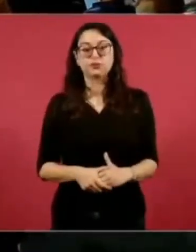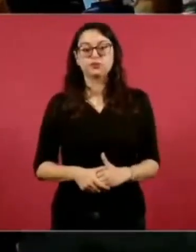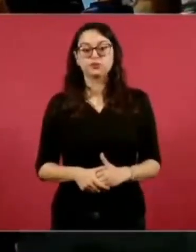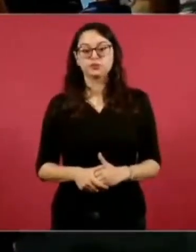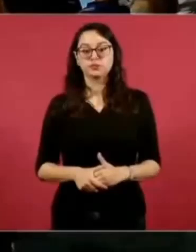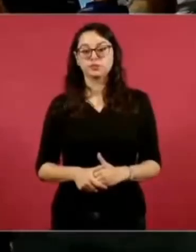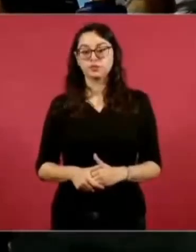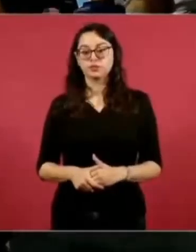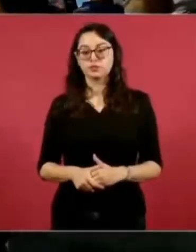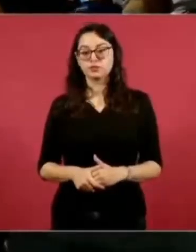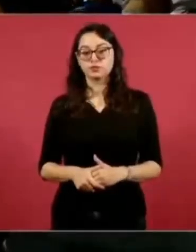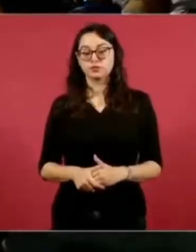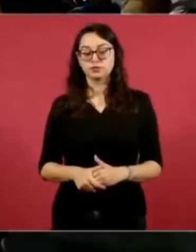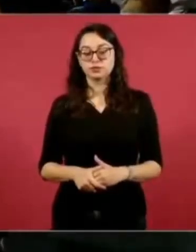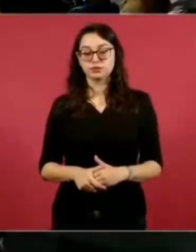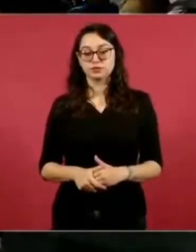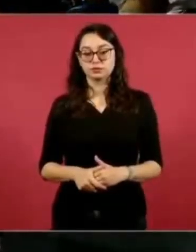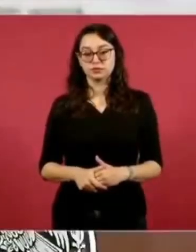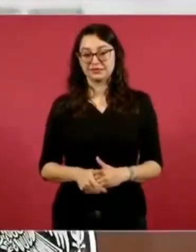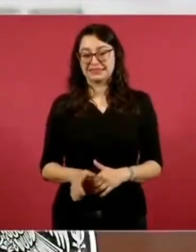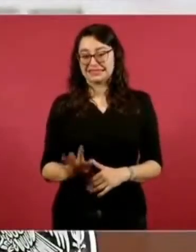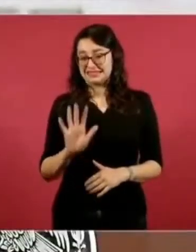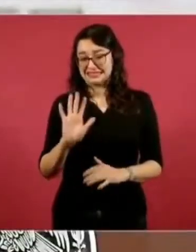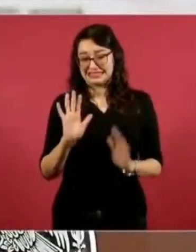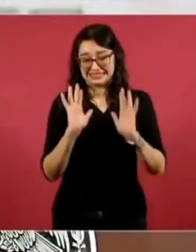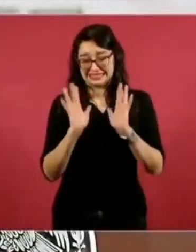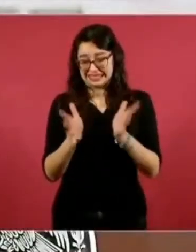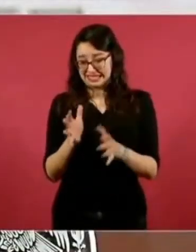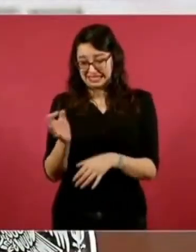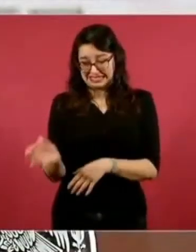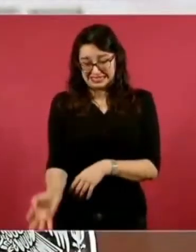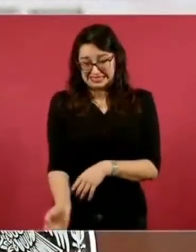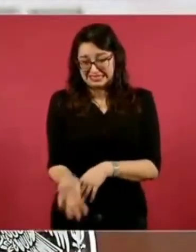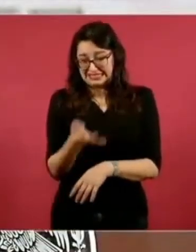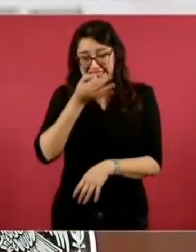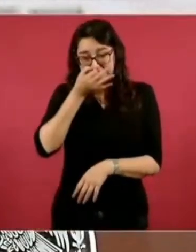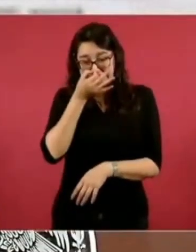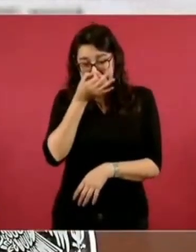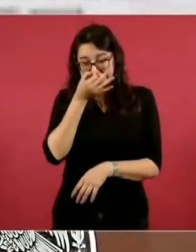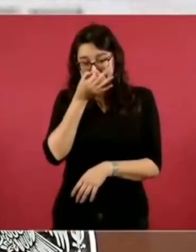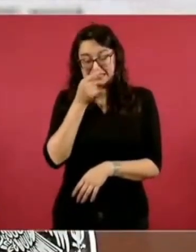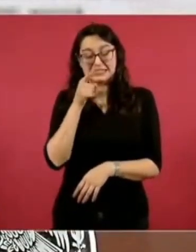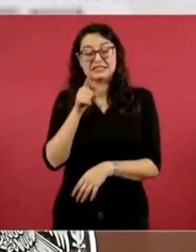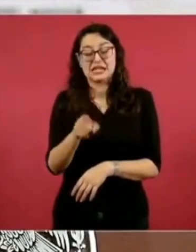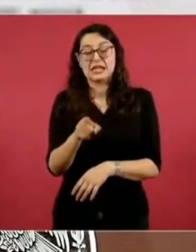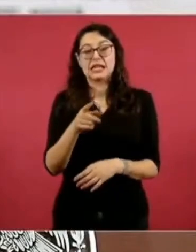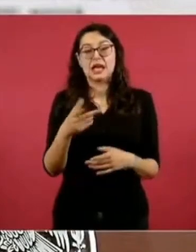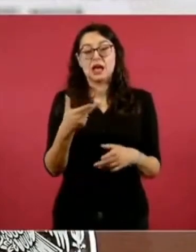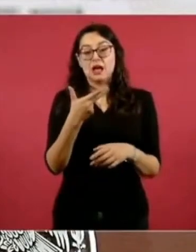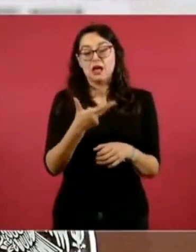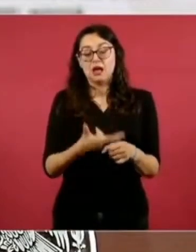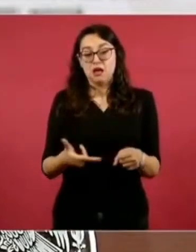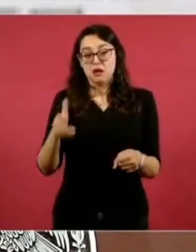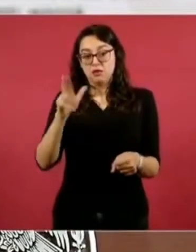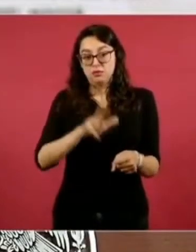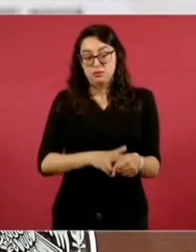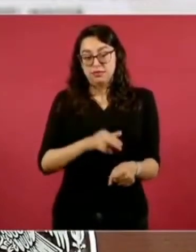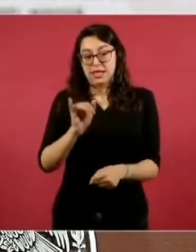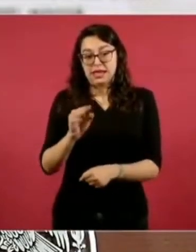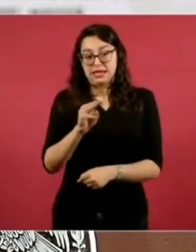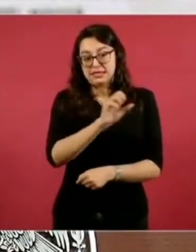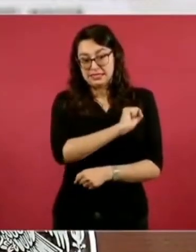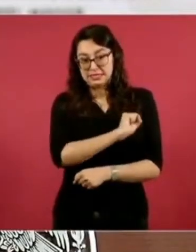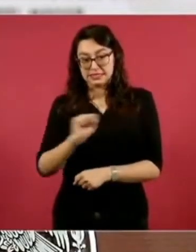preparando la bandera blanca para ubicarla en cada unidad del INSS Bienestar de México.